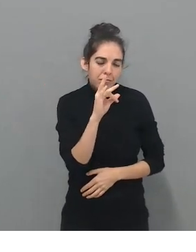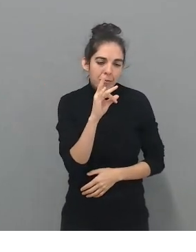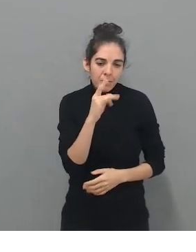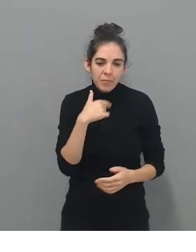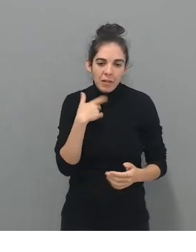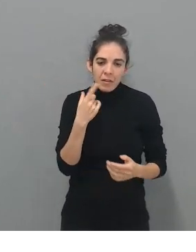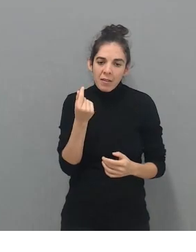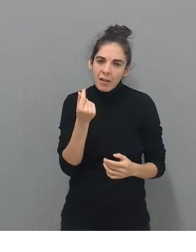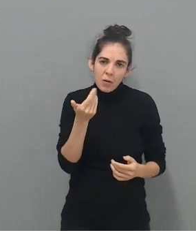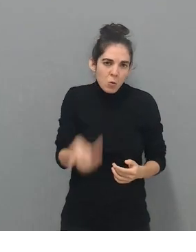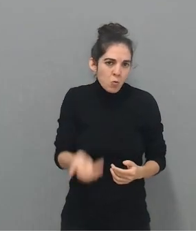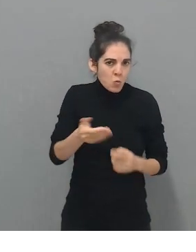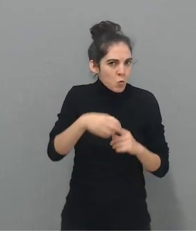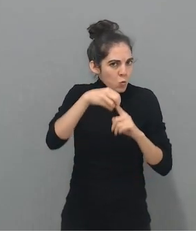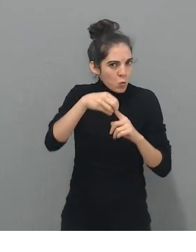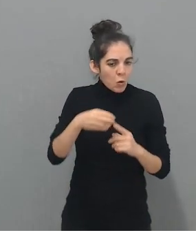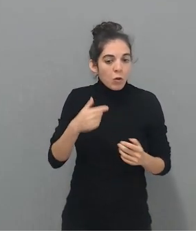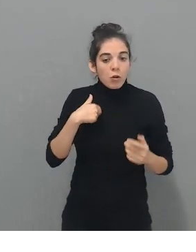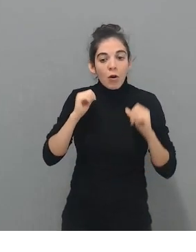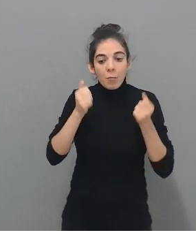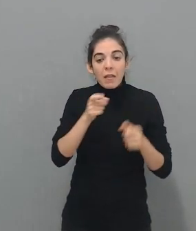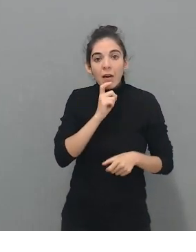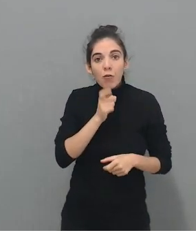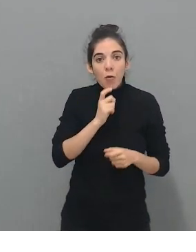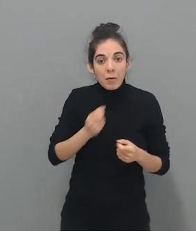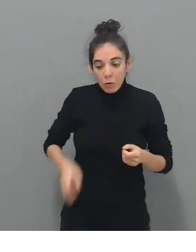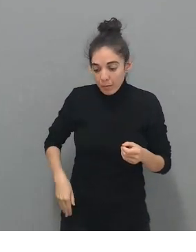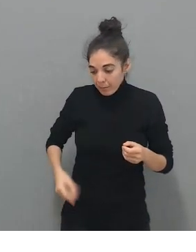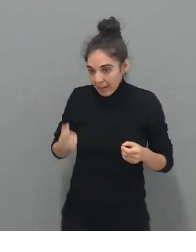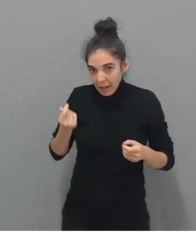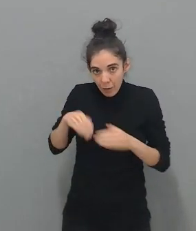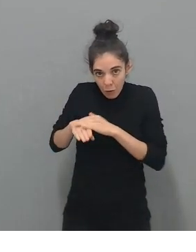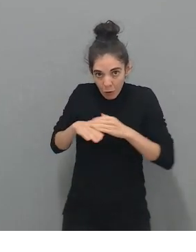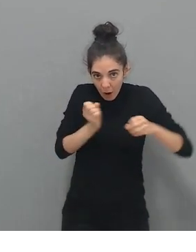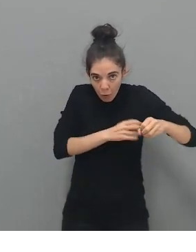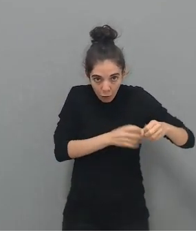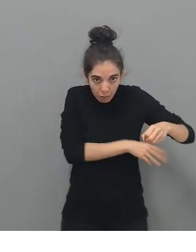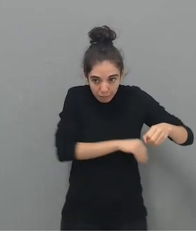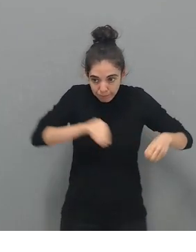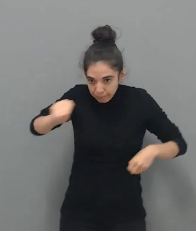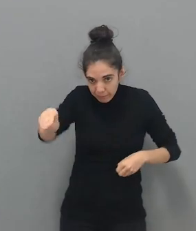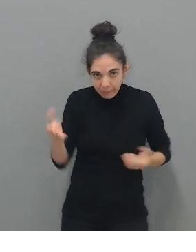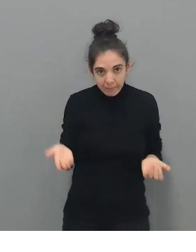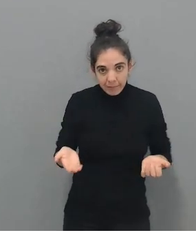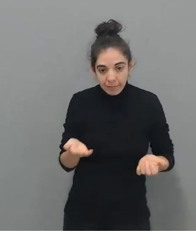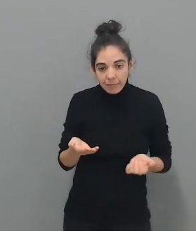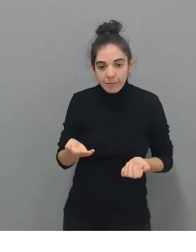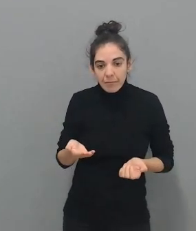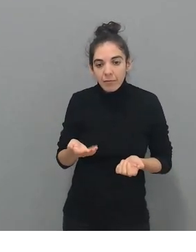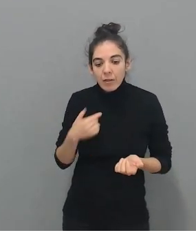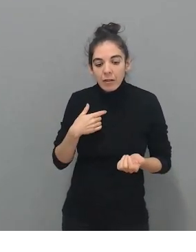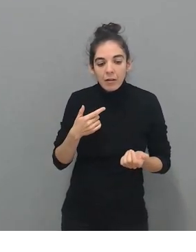inicialmente. Empecé con mis ahorros y luego lo que trabajaba lo invertía en el proyecto